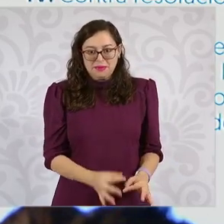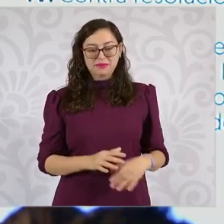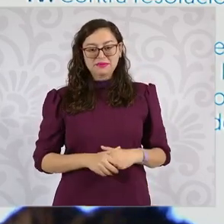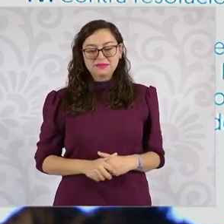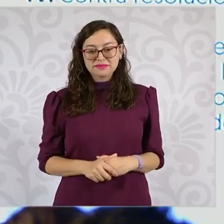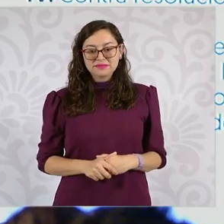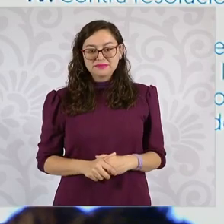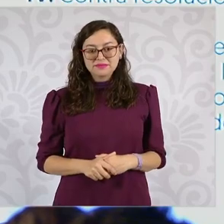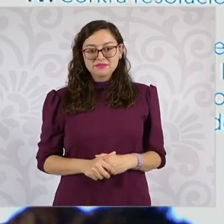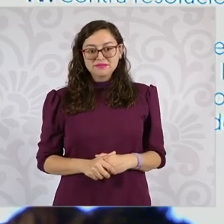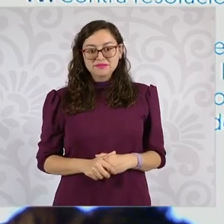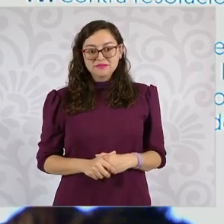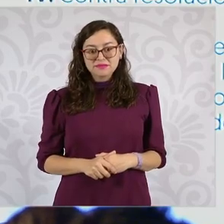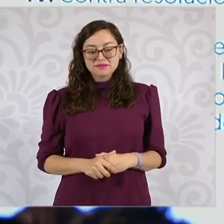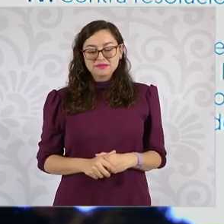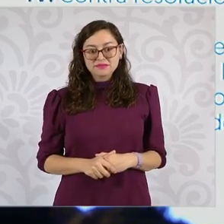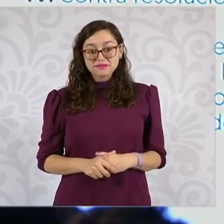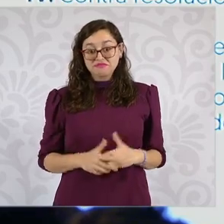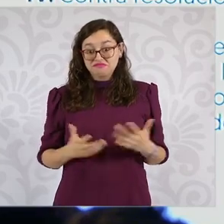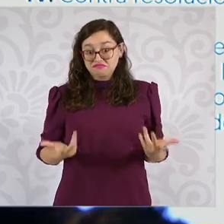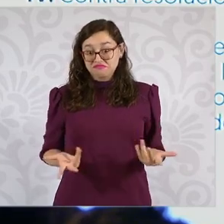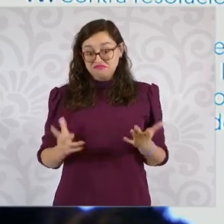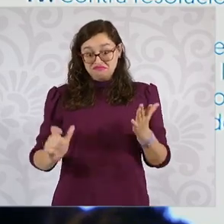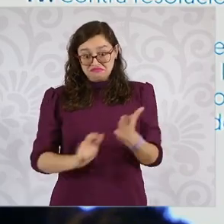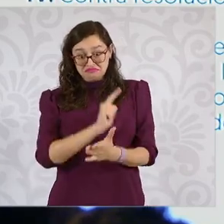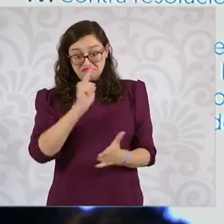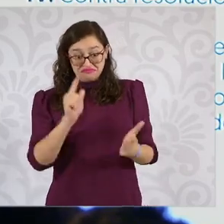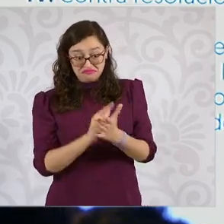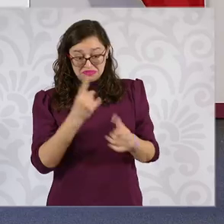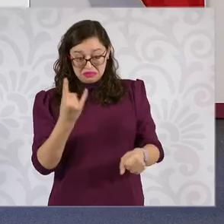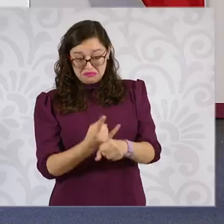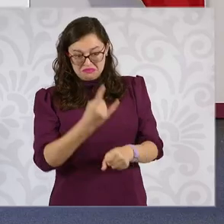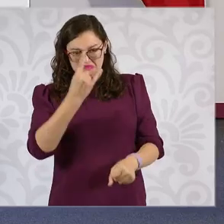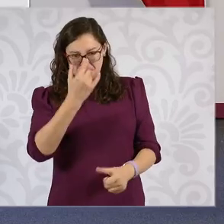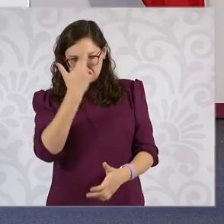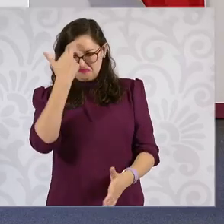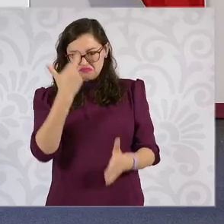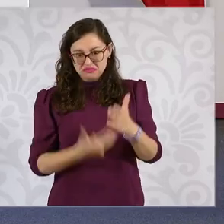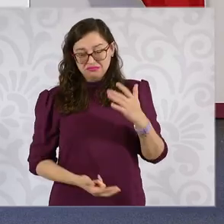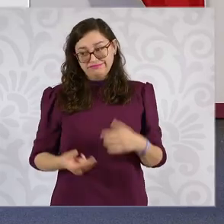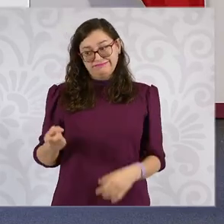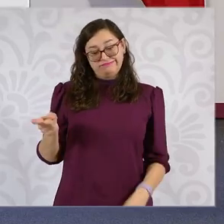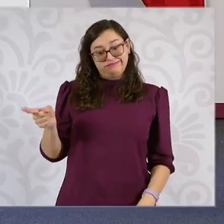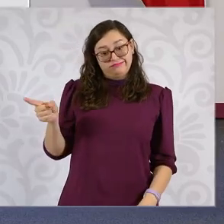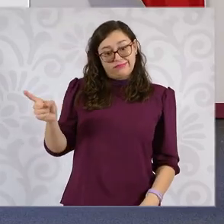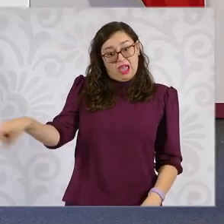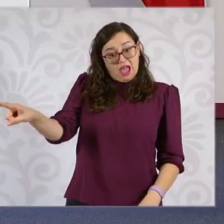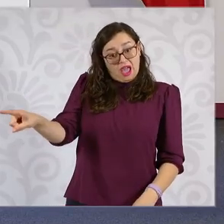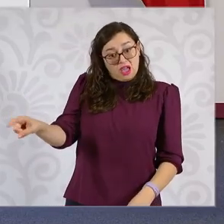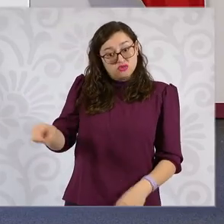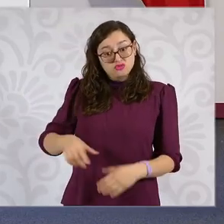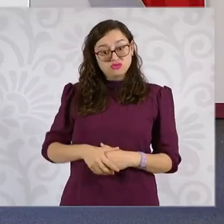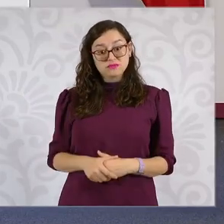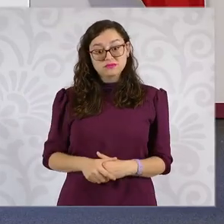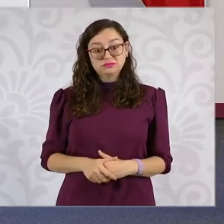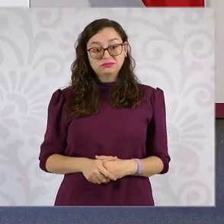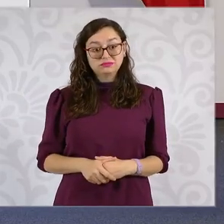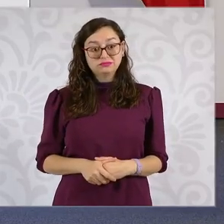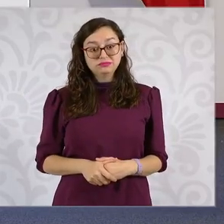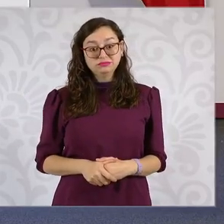Quienes están violando el Estado de Derecho, pues son ellos, ellas.